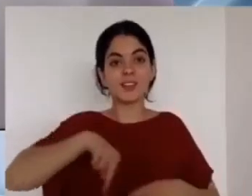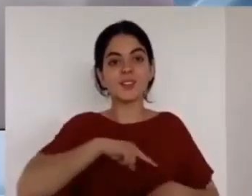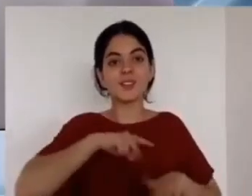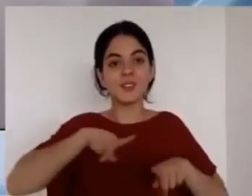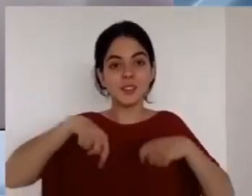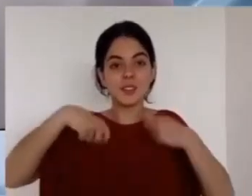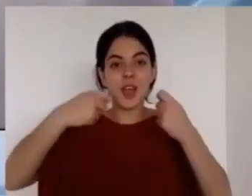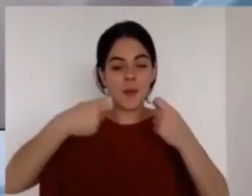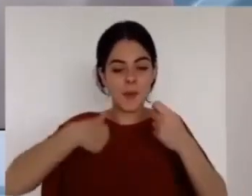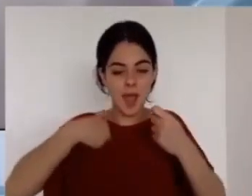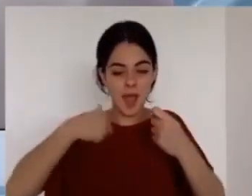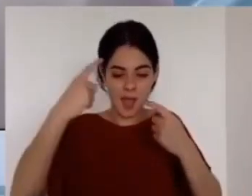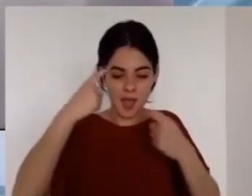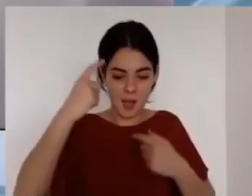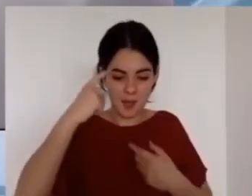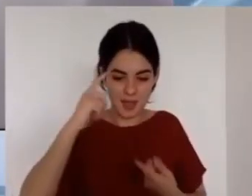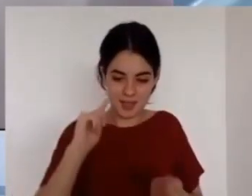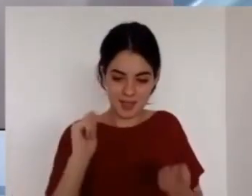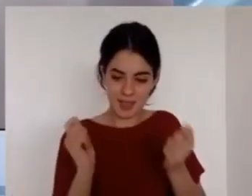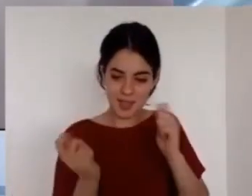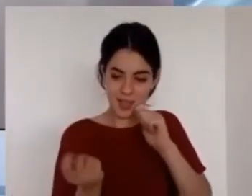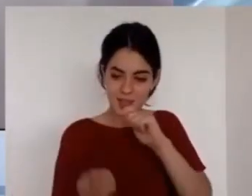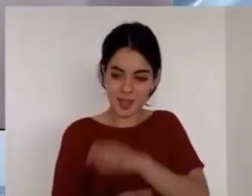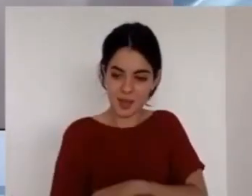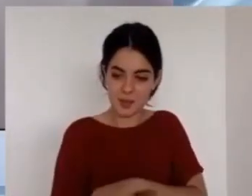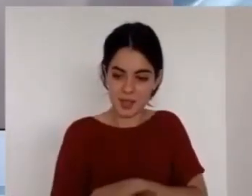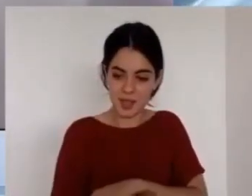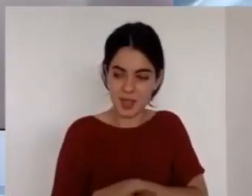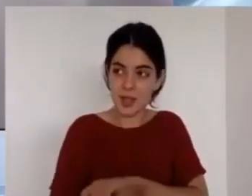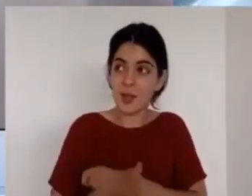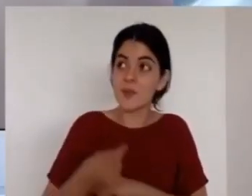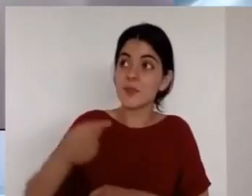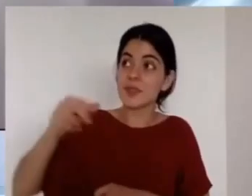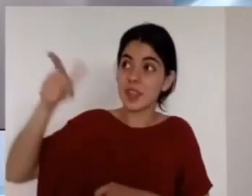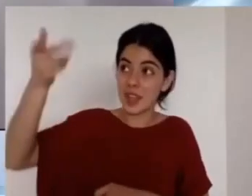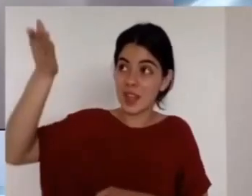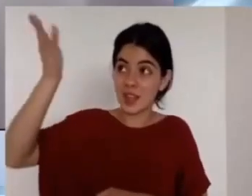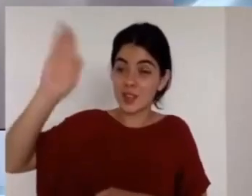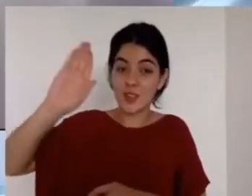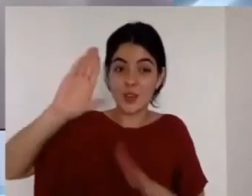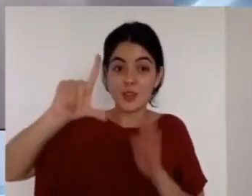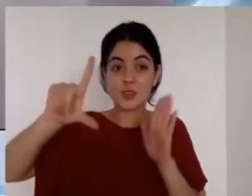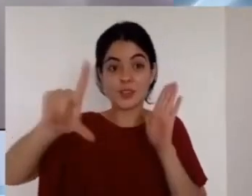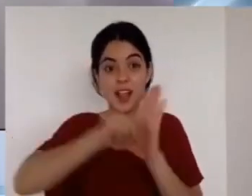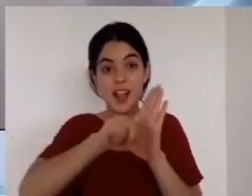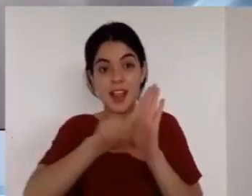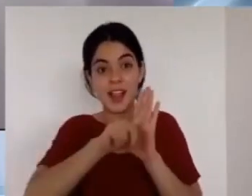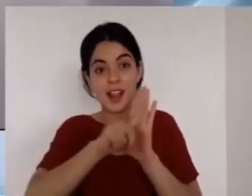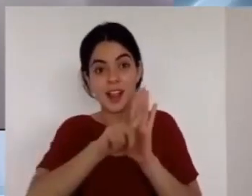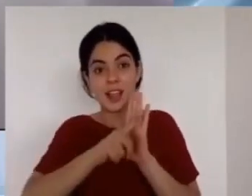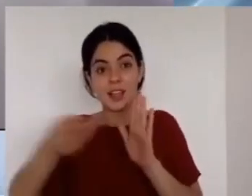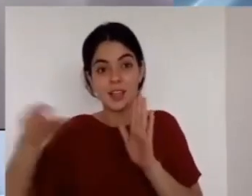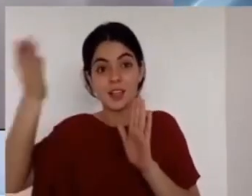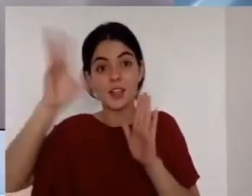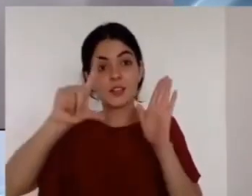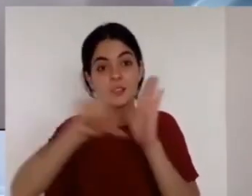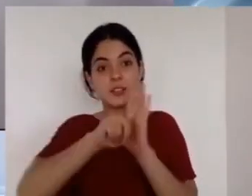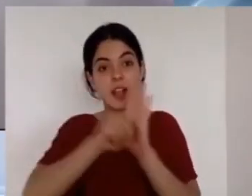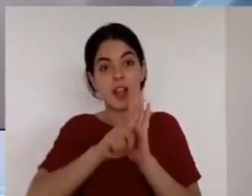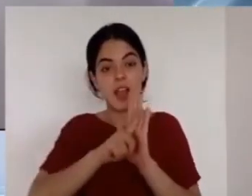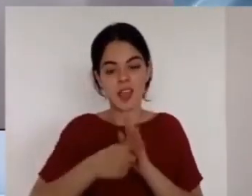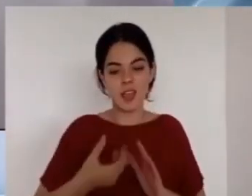quiere que las repasemos cuál es la primera la